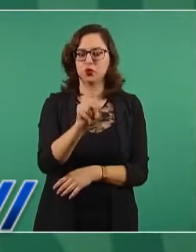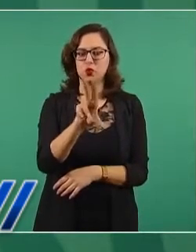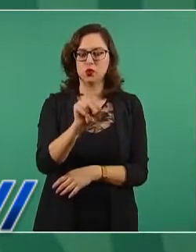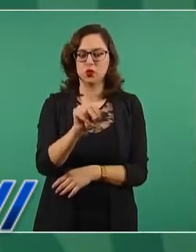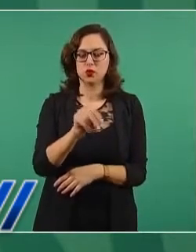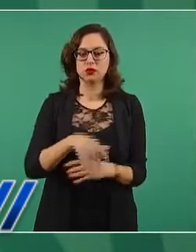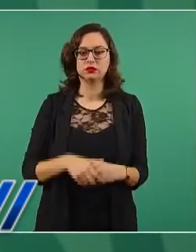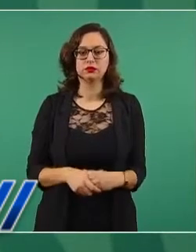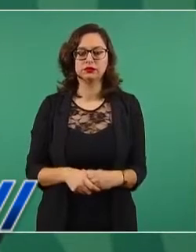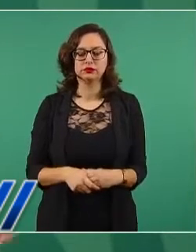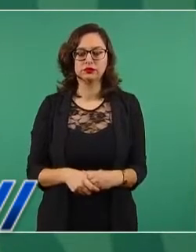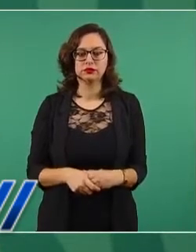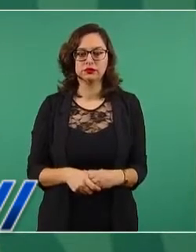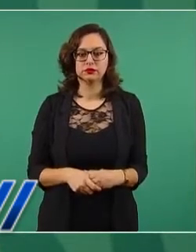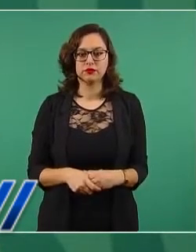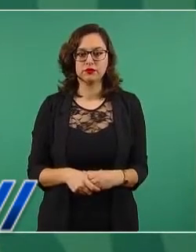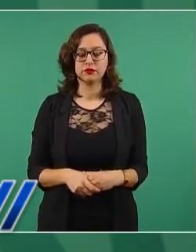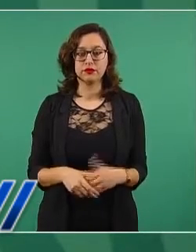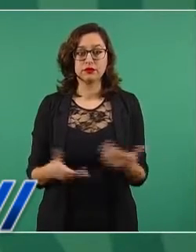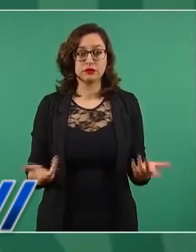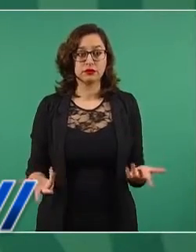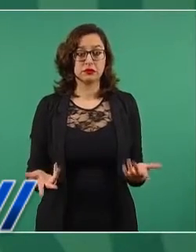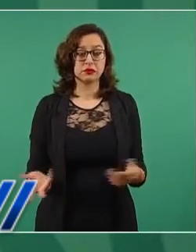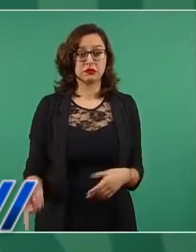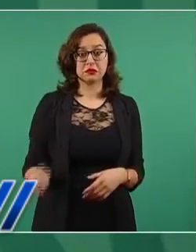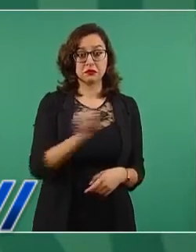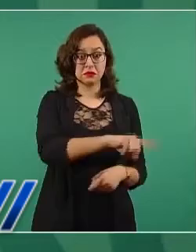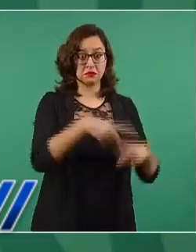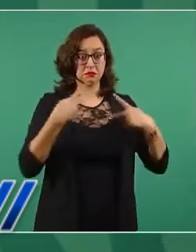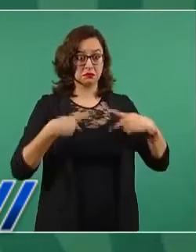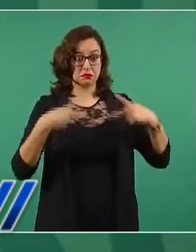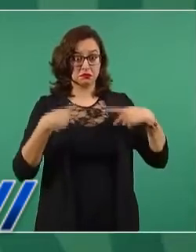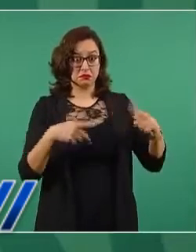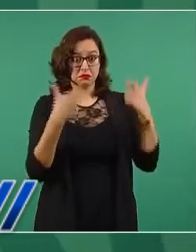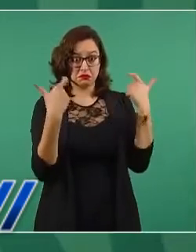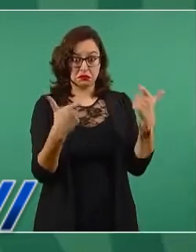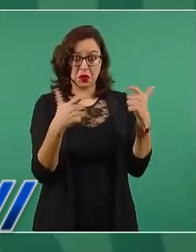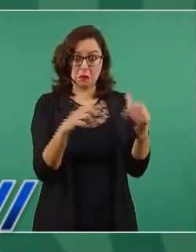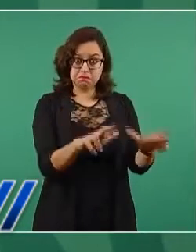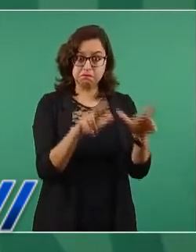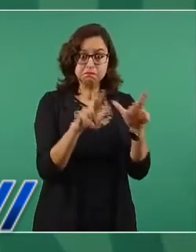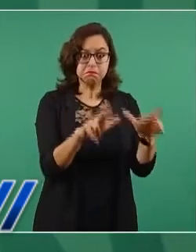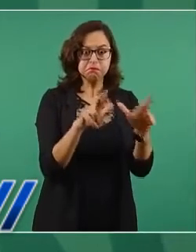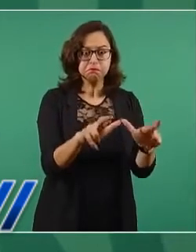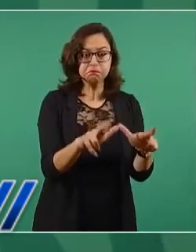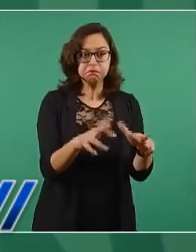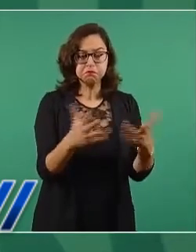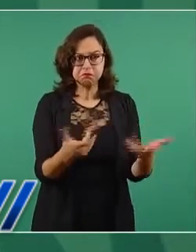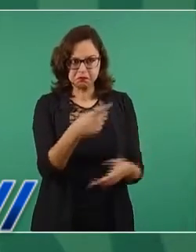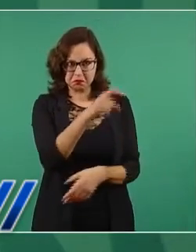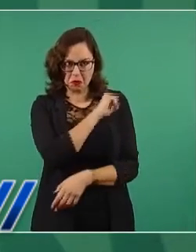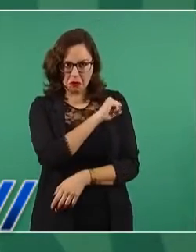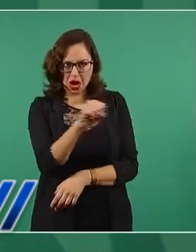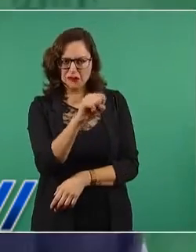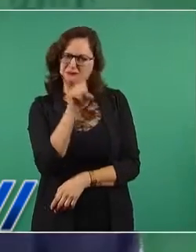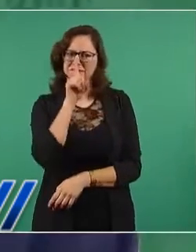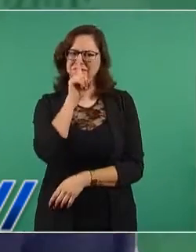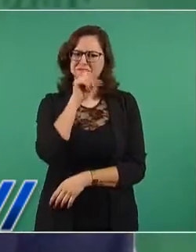También no estamos en contra de los ricos, no todo el que tiene es malvado.